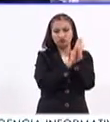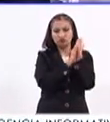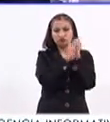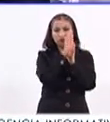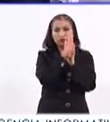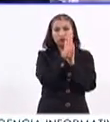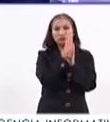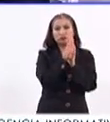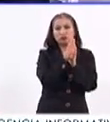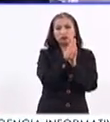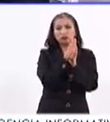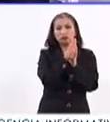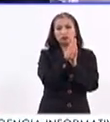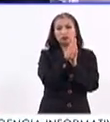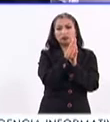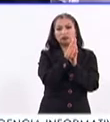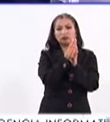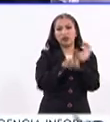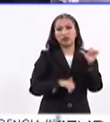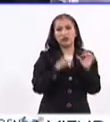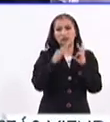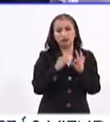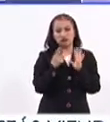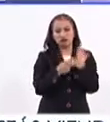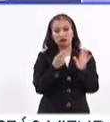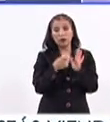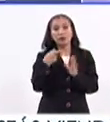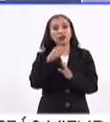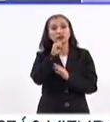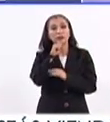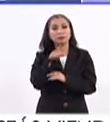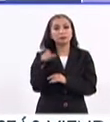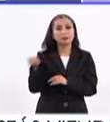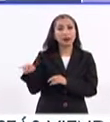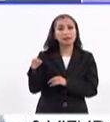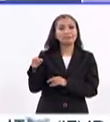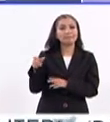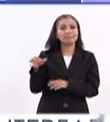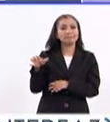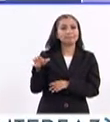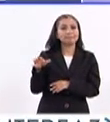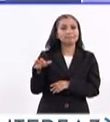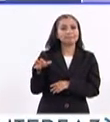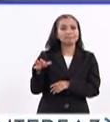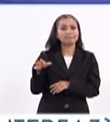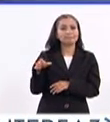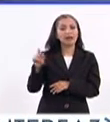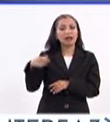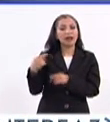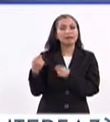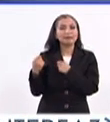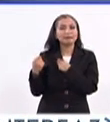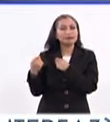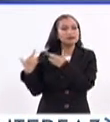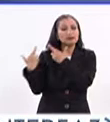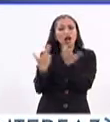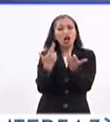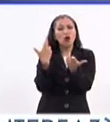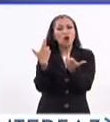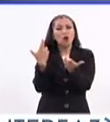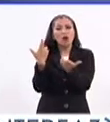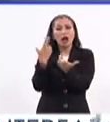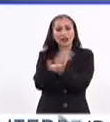una actividad física constante, pero también la parte que te ofrece, por ejemplo, una